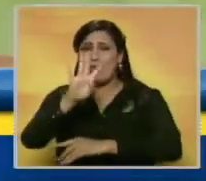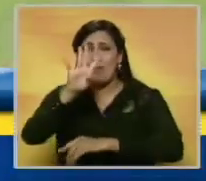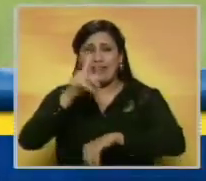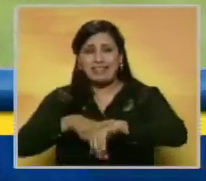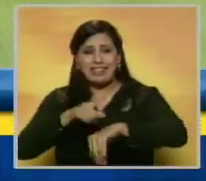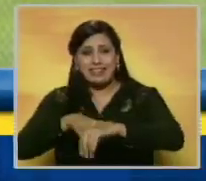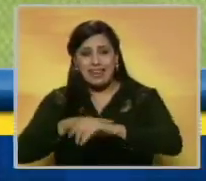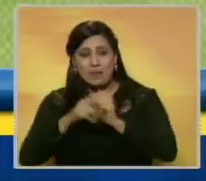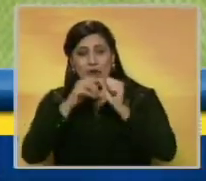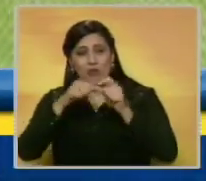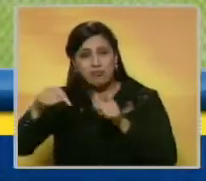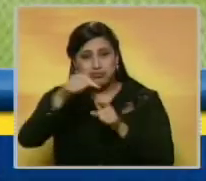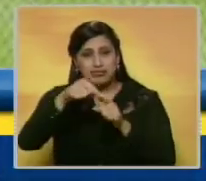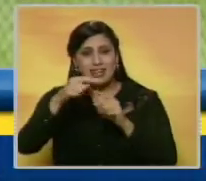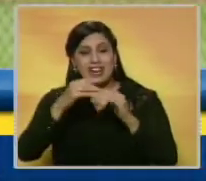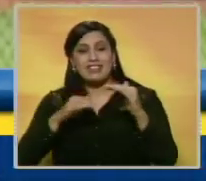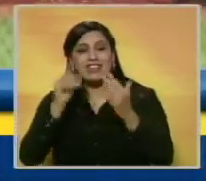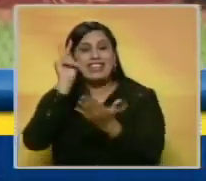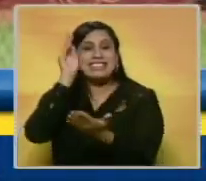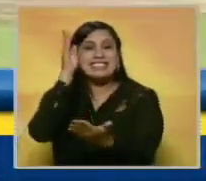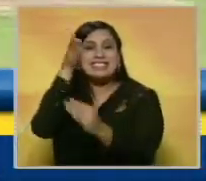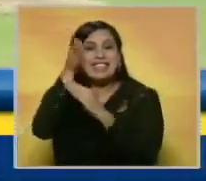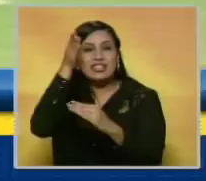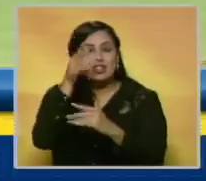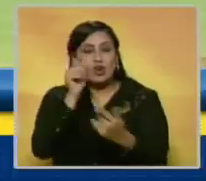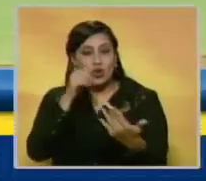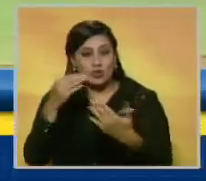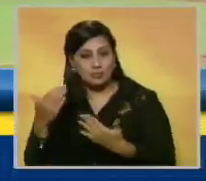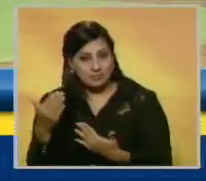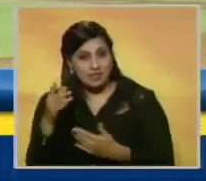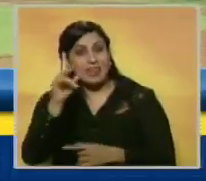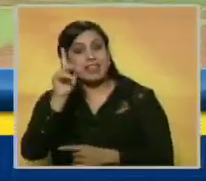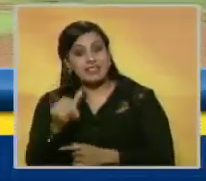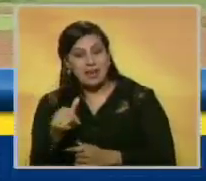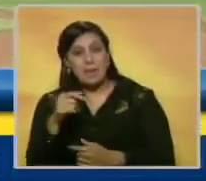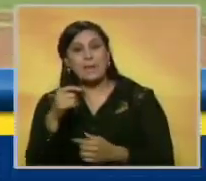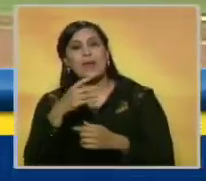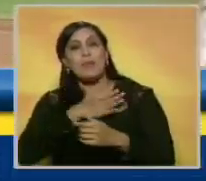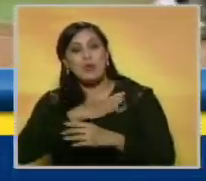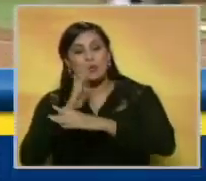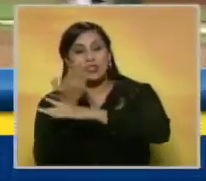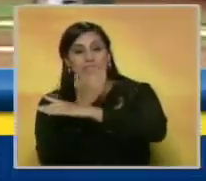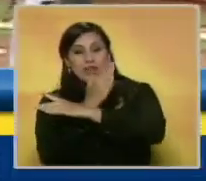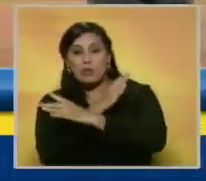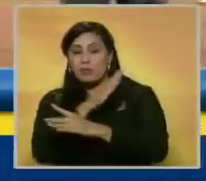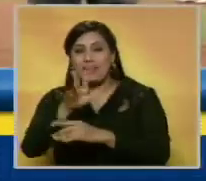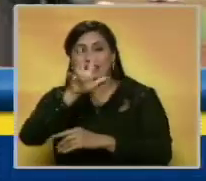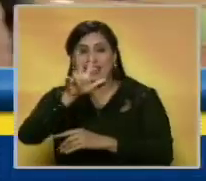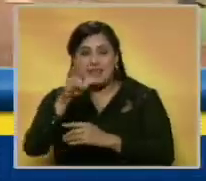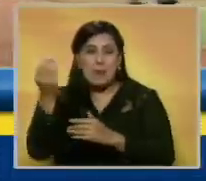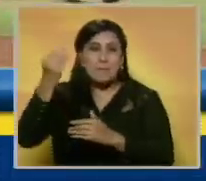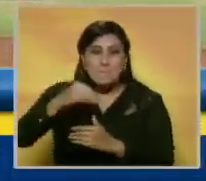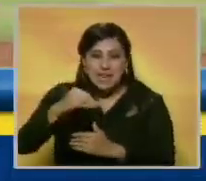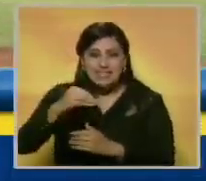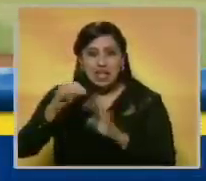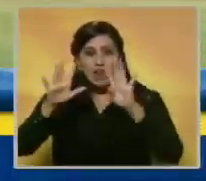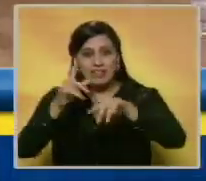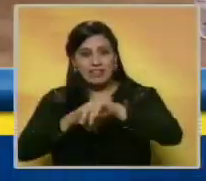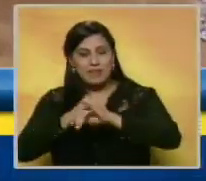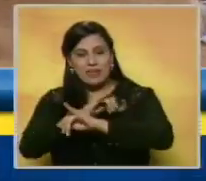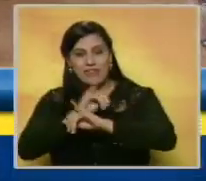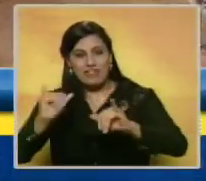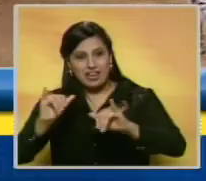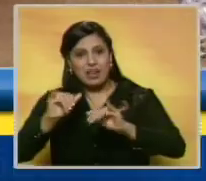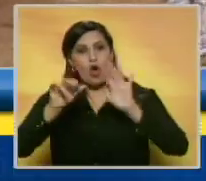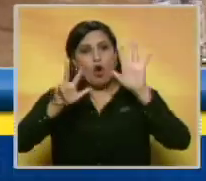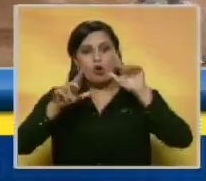capítulo con cuadrangular por todo el centro de Héctor Sánchez. Los salados sentenciaron el duelo con tres carreras más en el noveno para dejar la